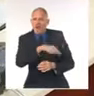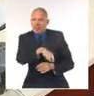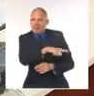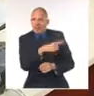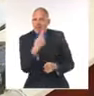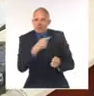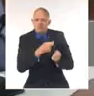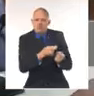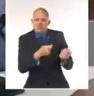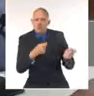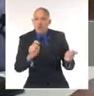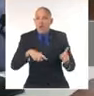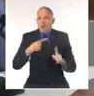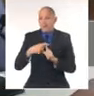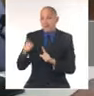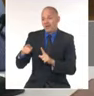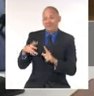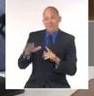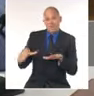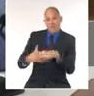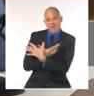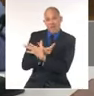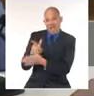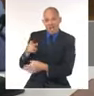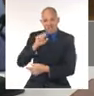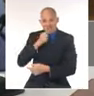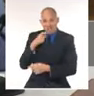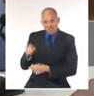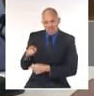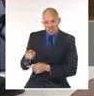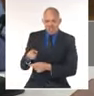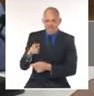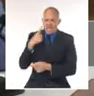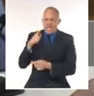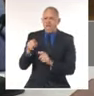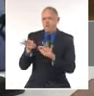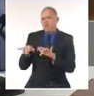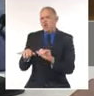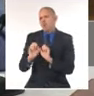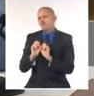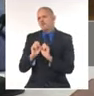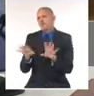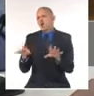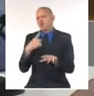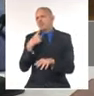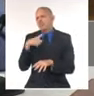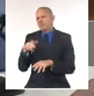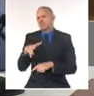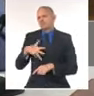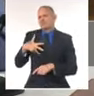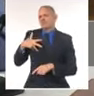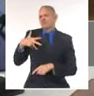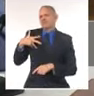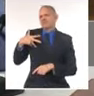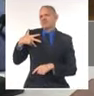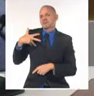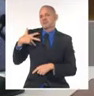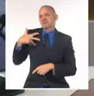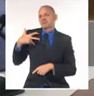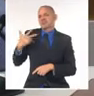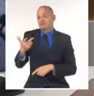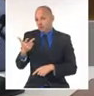embajada de Estados Unidos con un mensaje injerencista, hipócrita, prepotente. Los odiadores